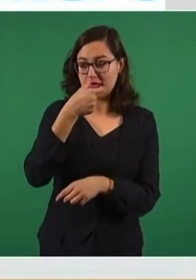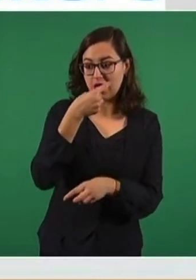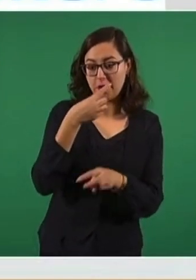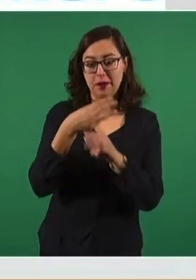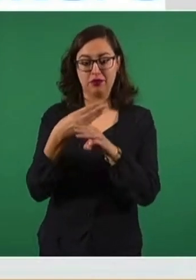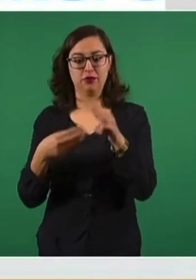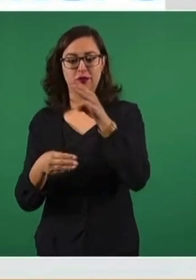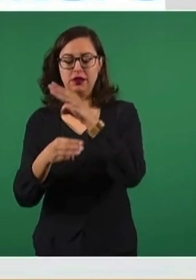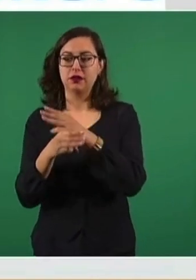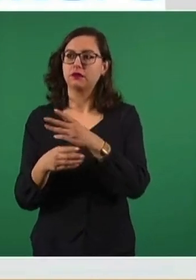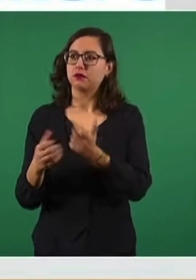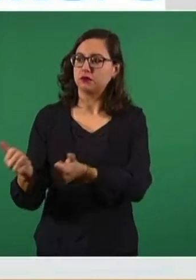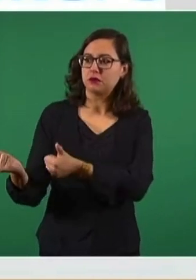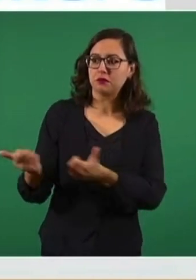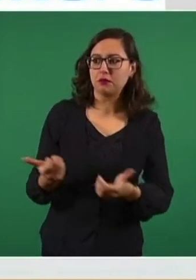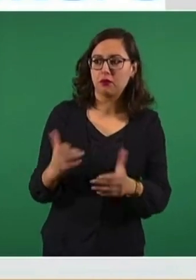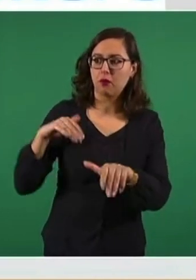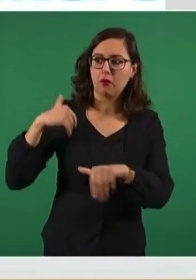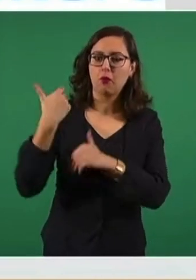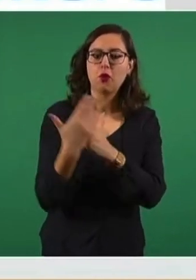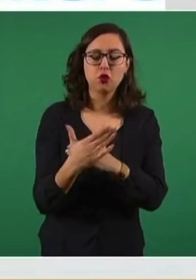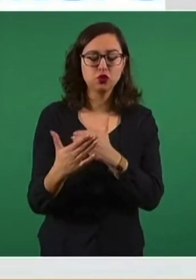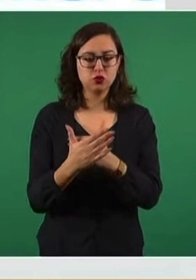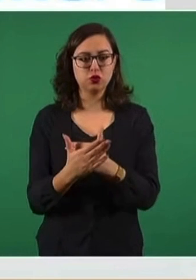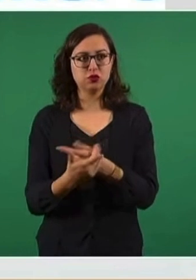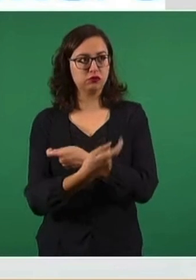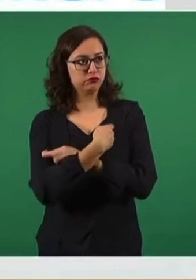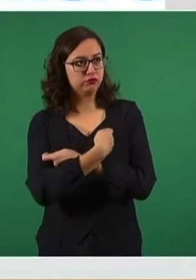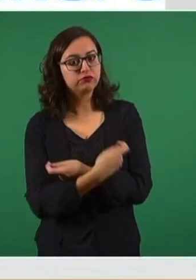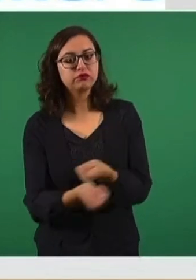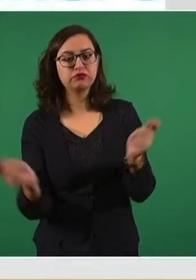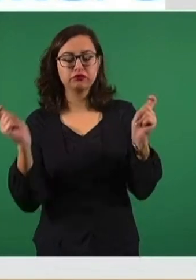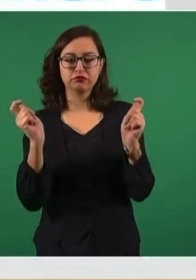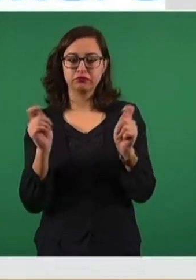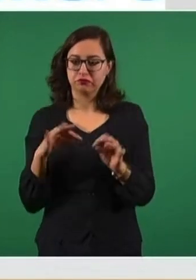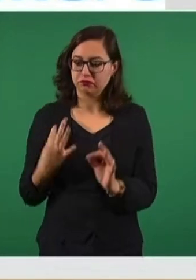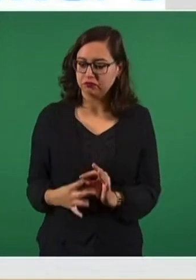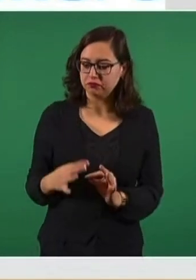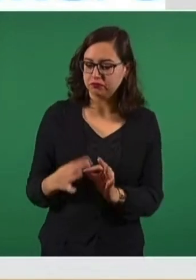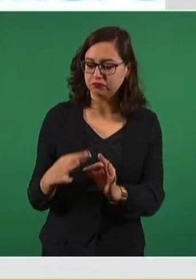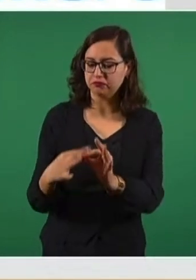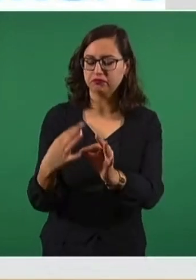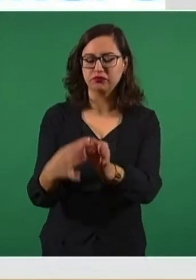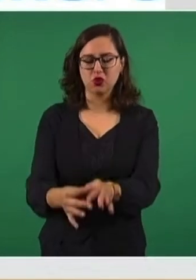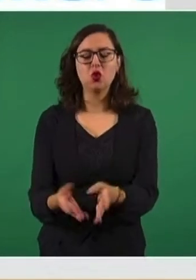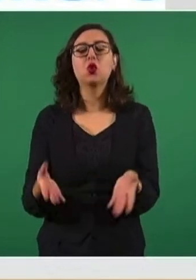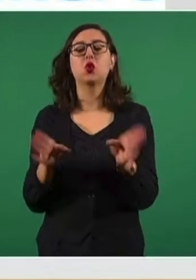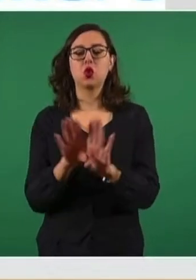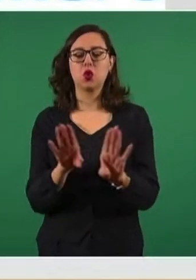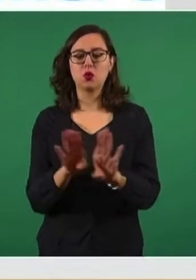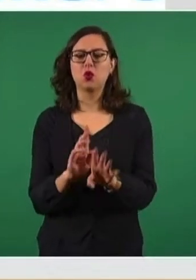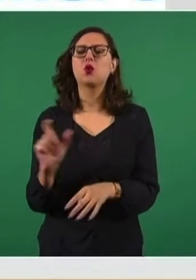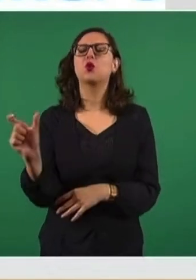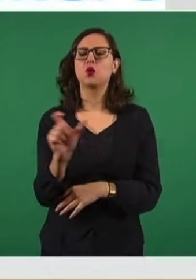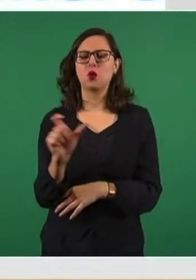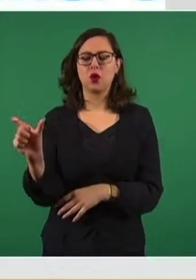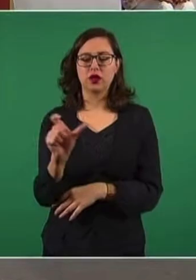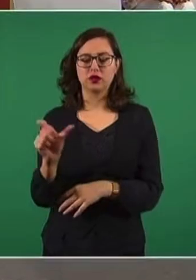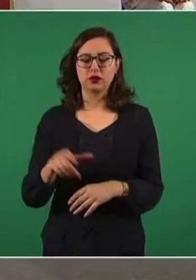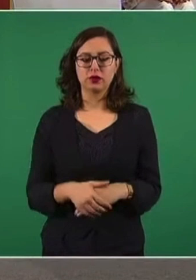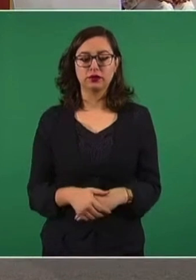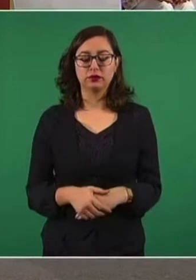curación y cómo se garantizará un abasto sin interrupciones. Hoy se encuentran en el país ya